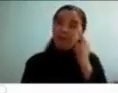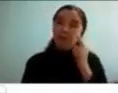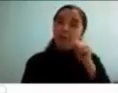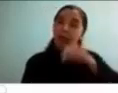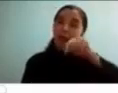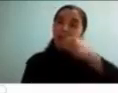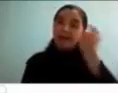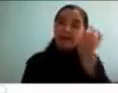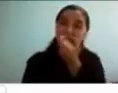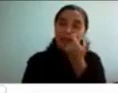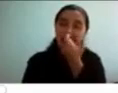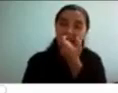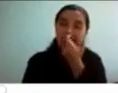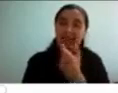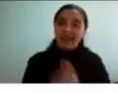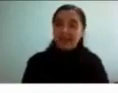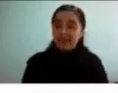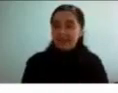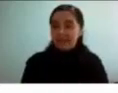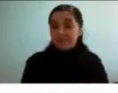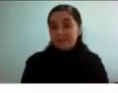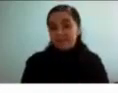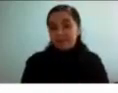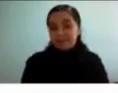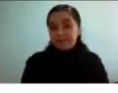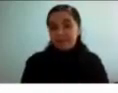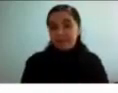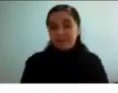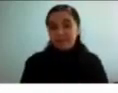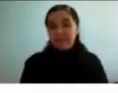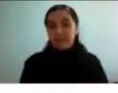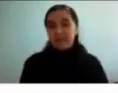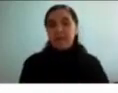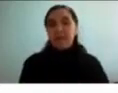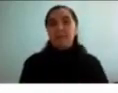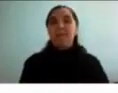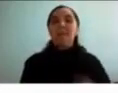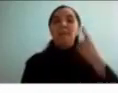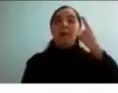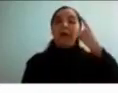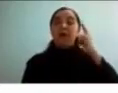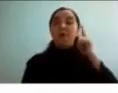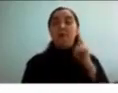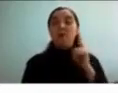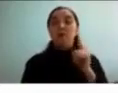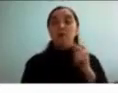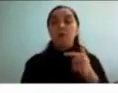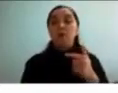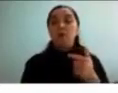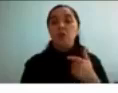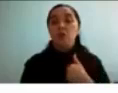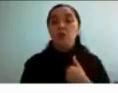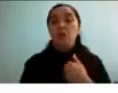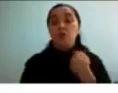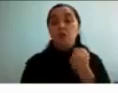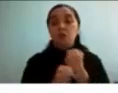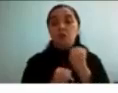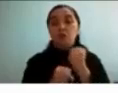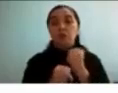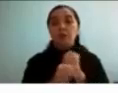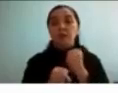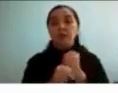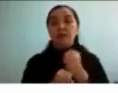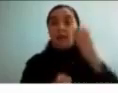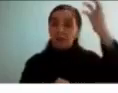reír bueno al final es lo único que queda pero sí yo trabajo en la parte de neuropsicología tengo déficit